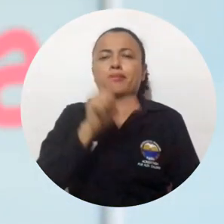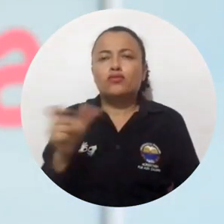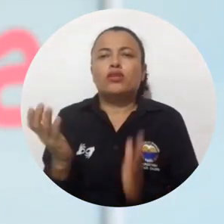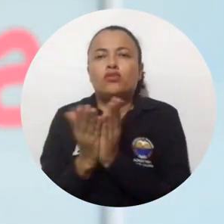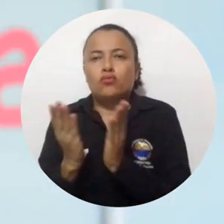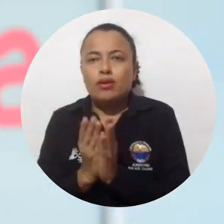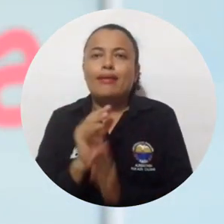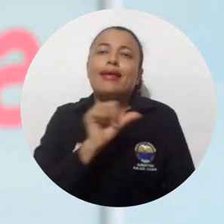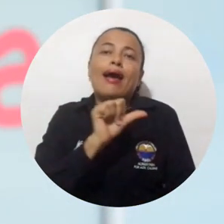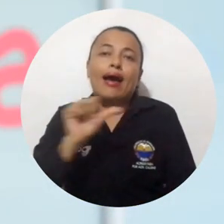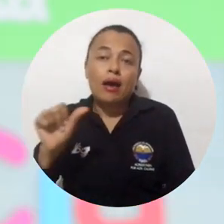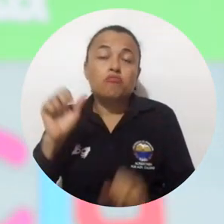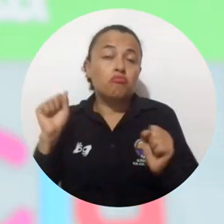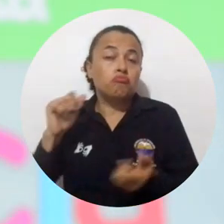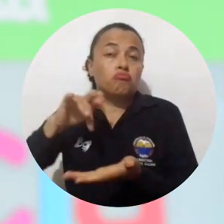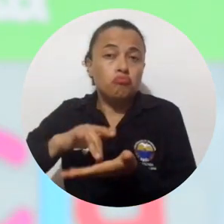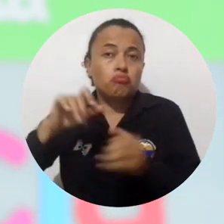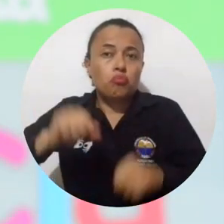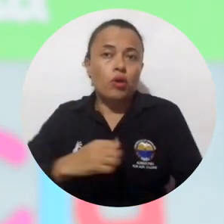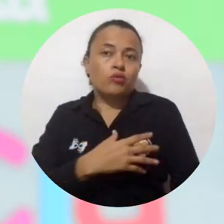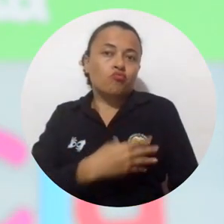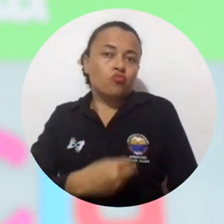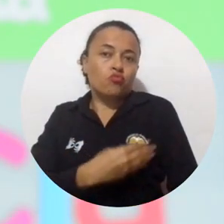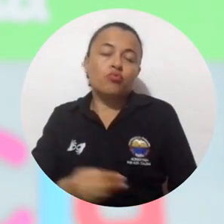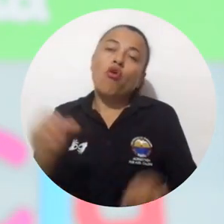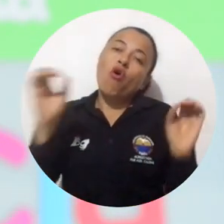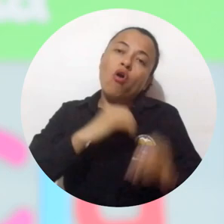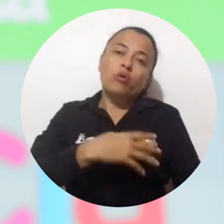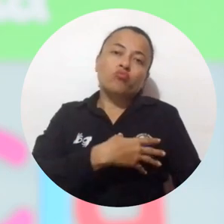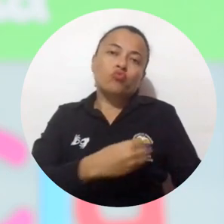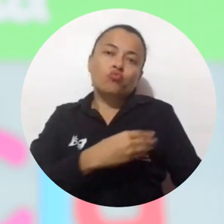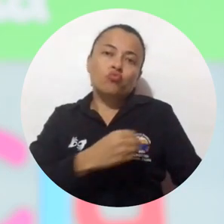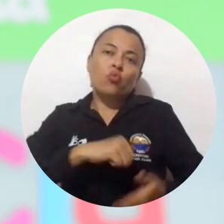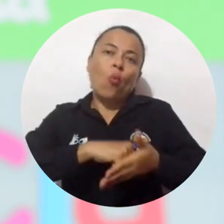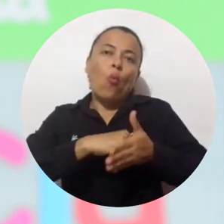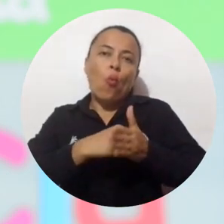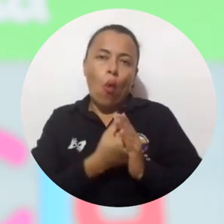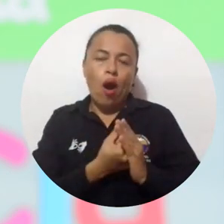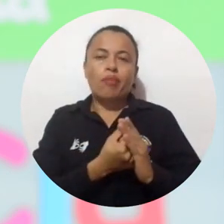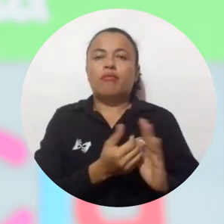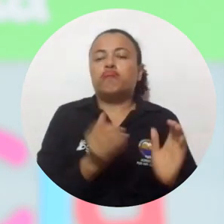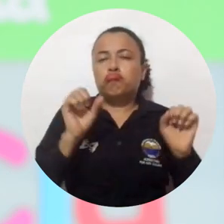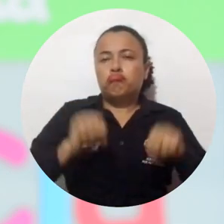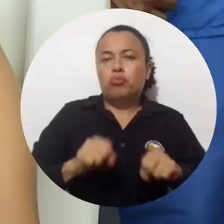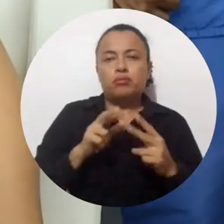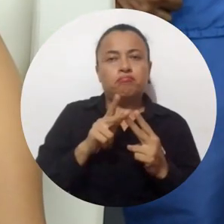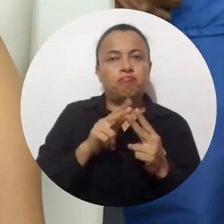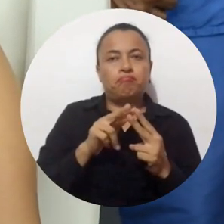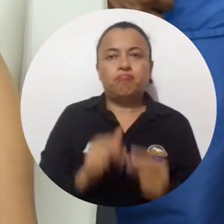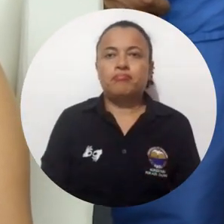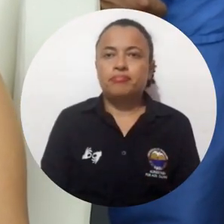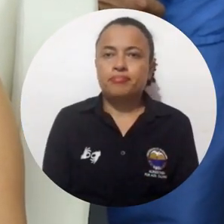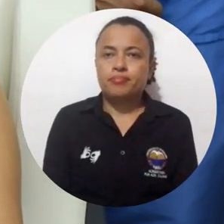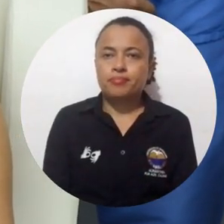estudiantes, las mujeres pueden venir a hacer lo que es la lactancia materna exclusiva y hacer la extracción de la leche materna.